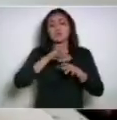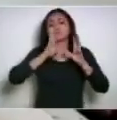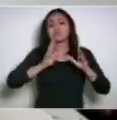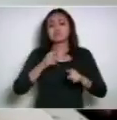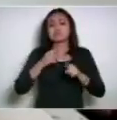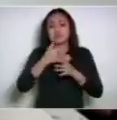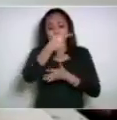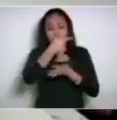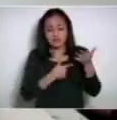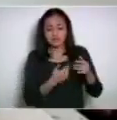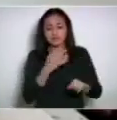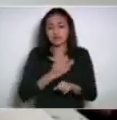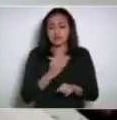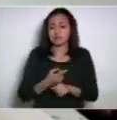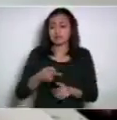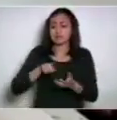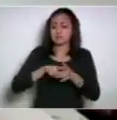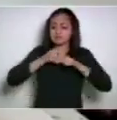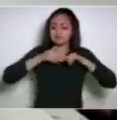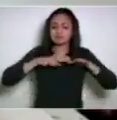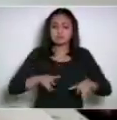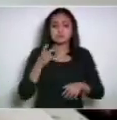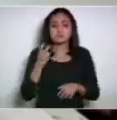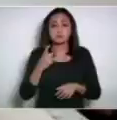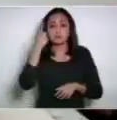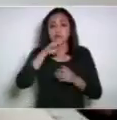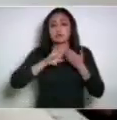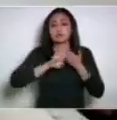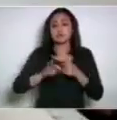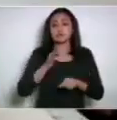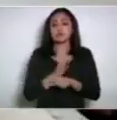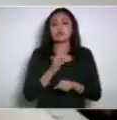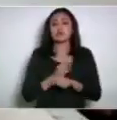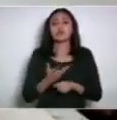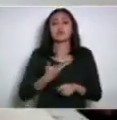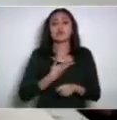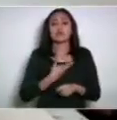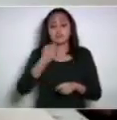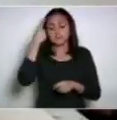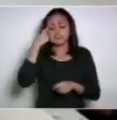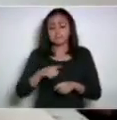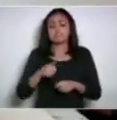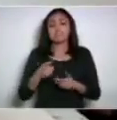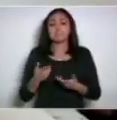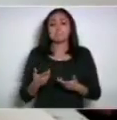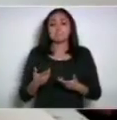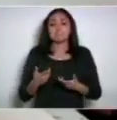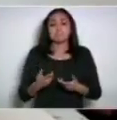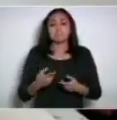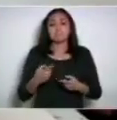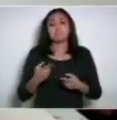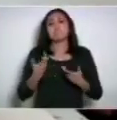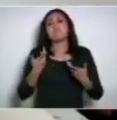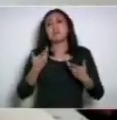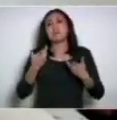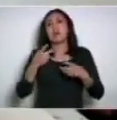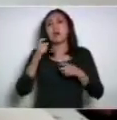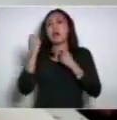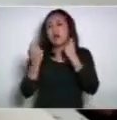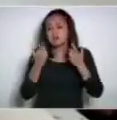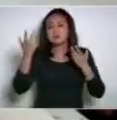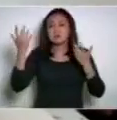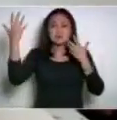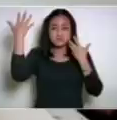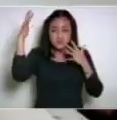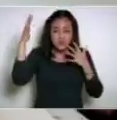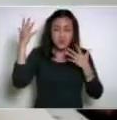ya en las órganos de difusión para evitar que se expongan a las inclemencias del clima y en general